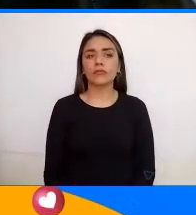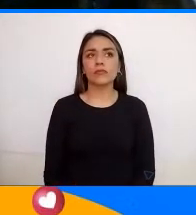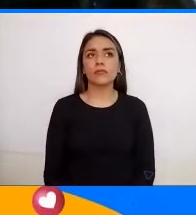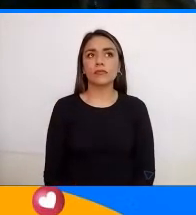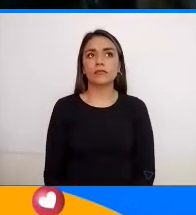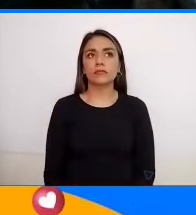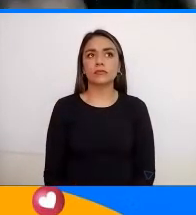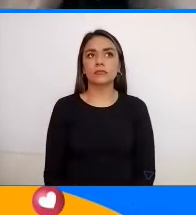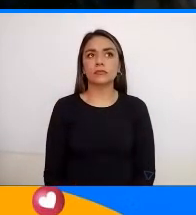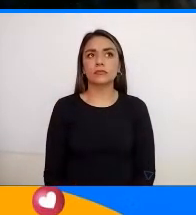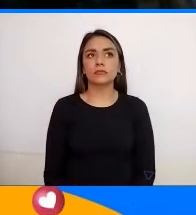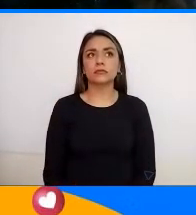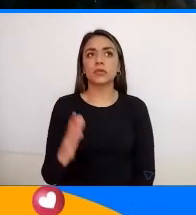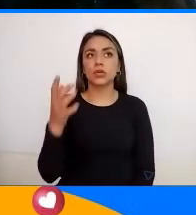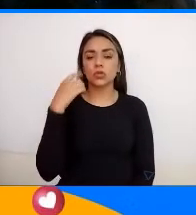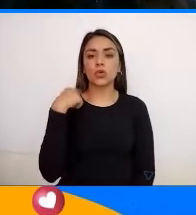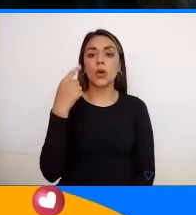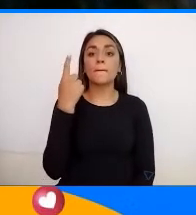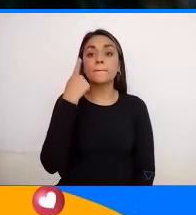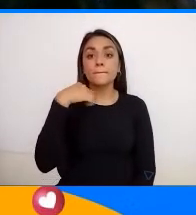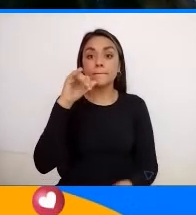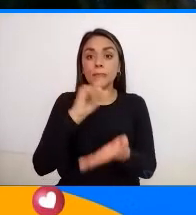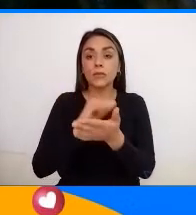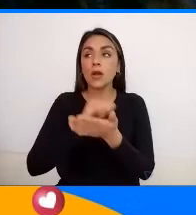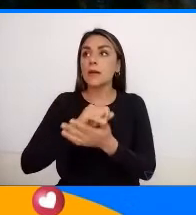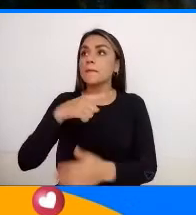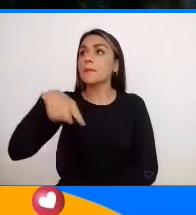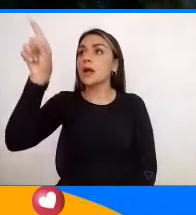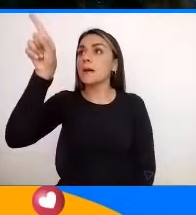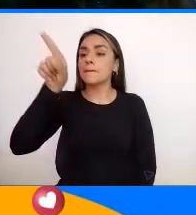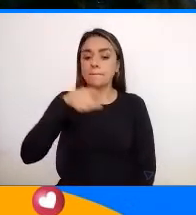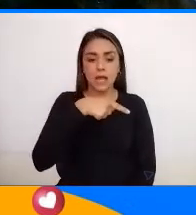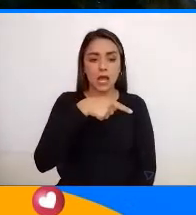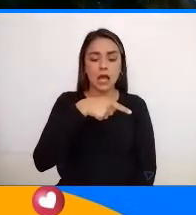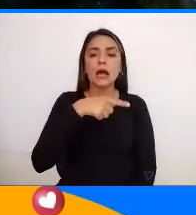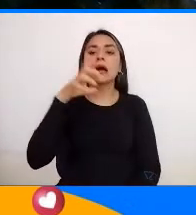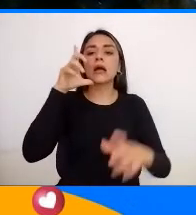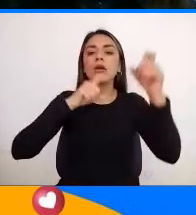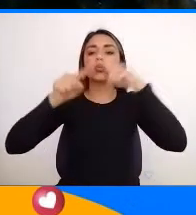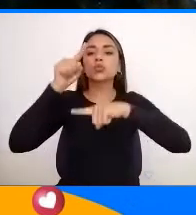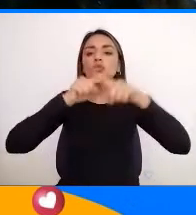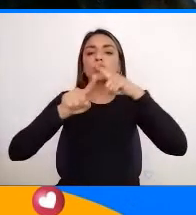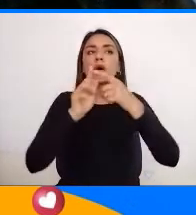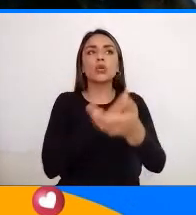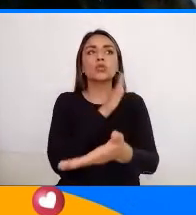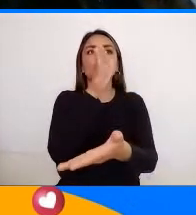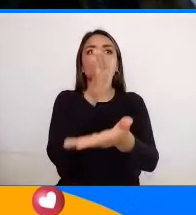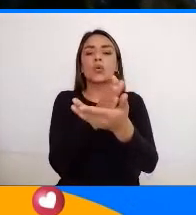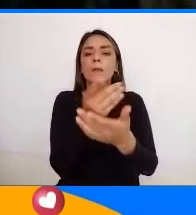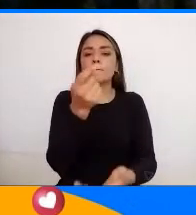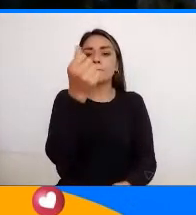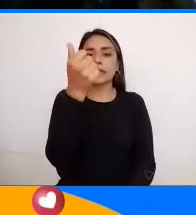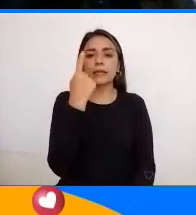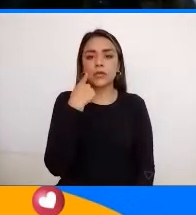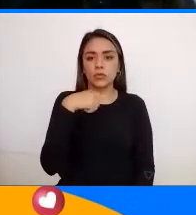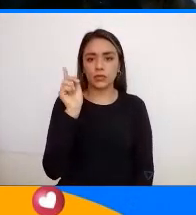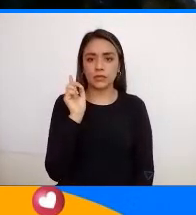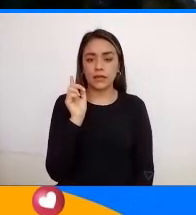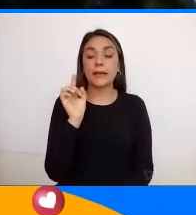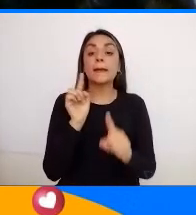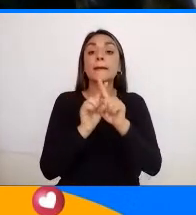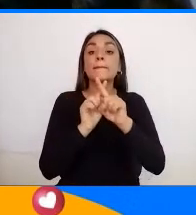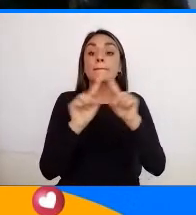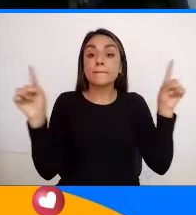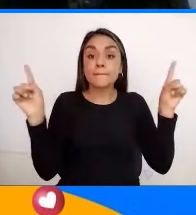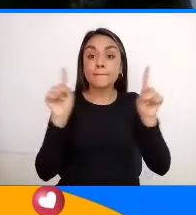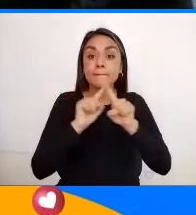Y me devuelvo el mismo día Voy a ser un excursionista ¿Cierto? Pero si